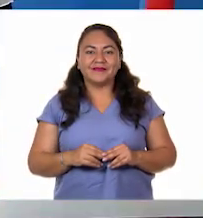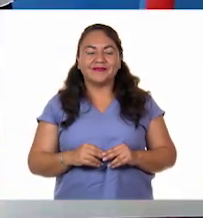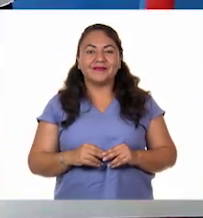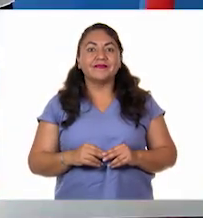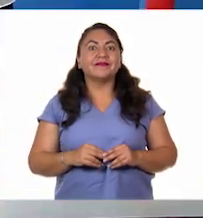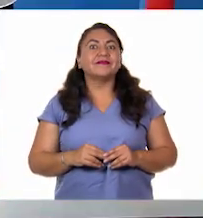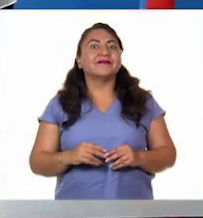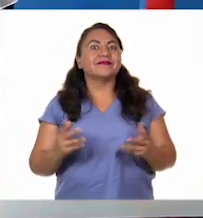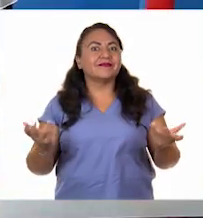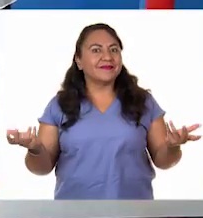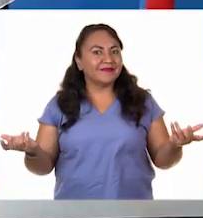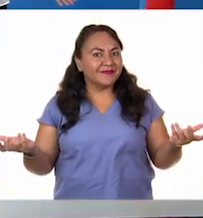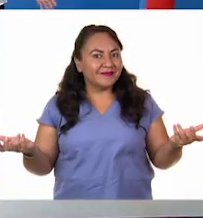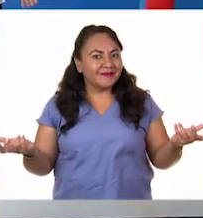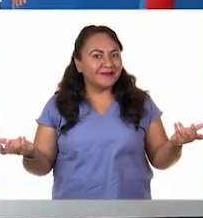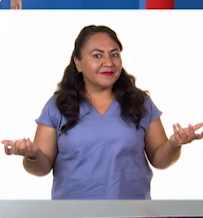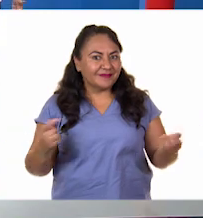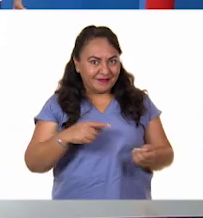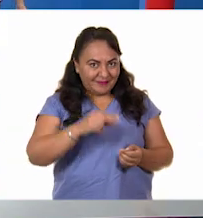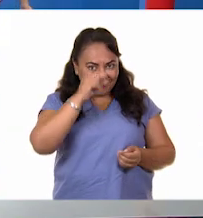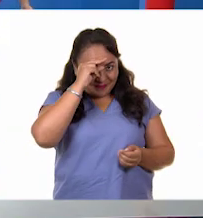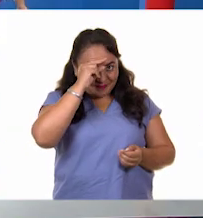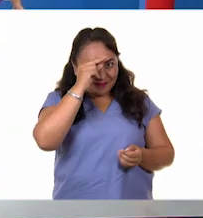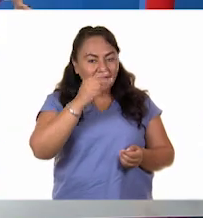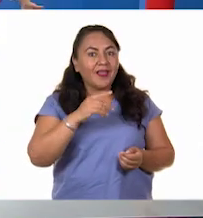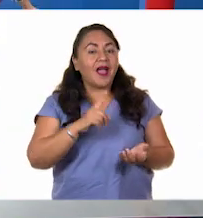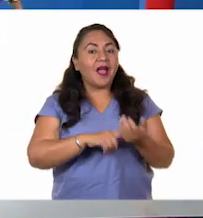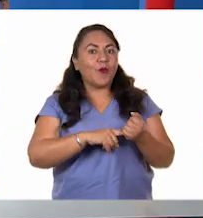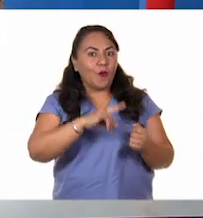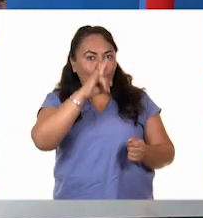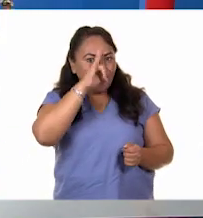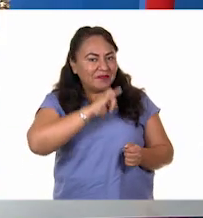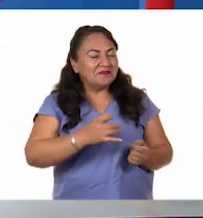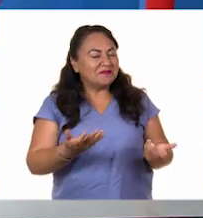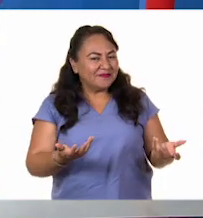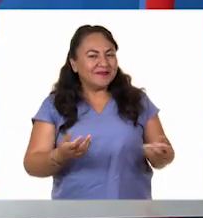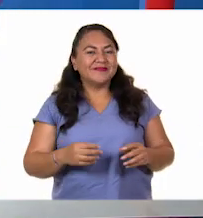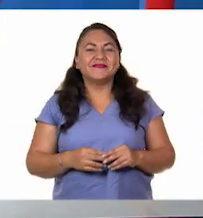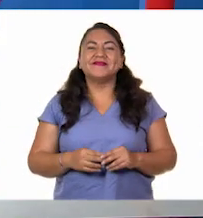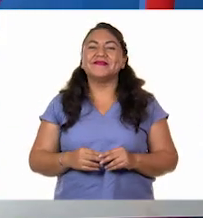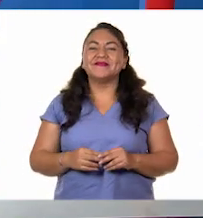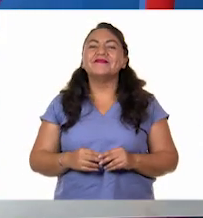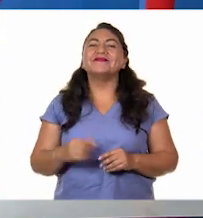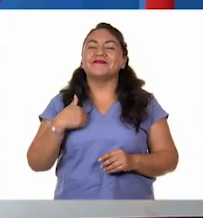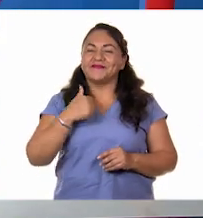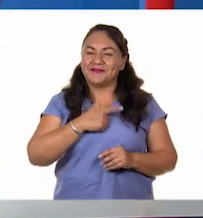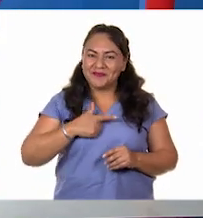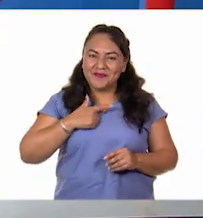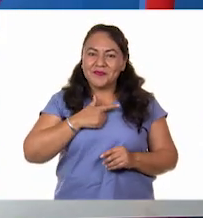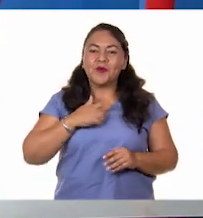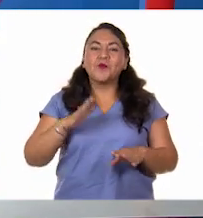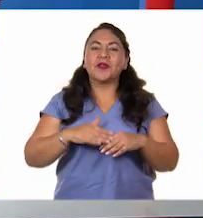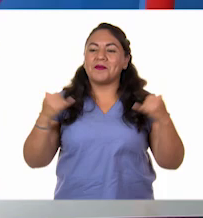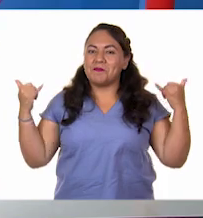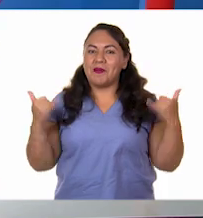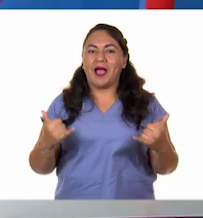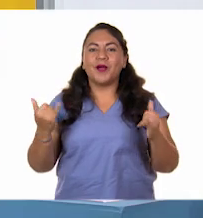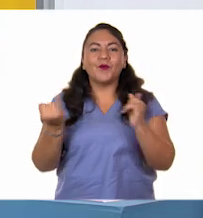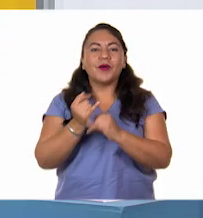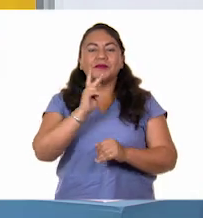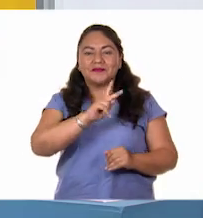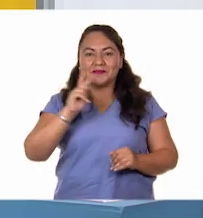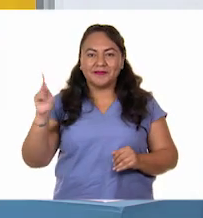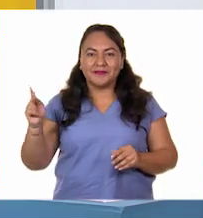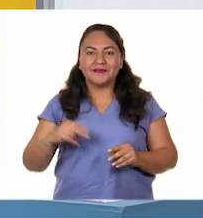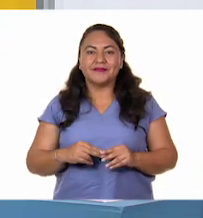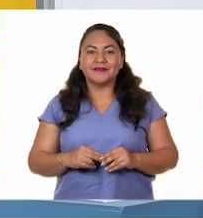Además de galán, inteligente, Salvador. Muy bien, me gusta, me gusta, porque empatamos, con esto pudimos empatar.